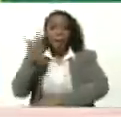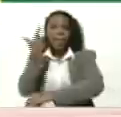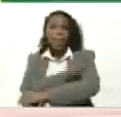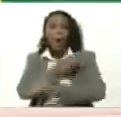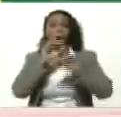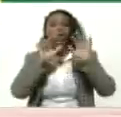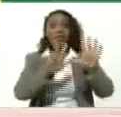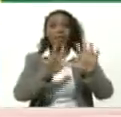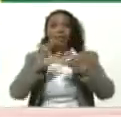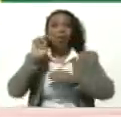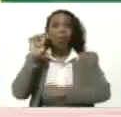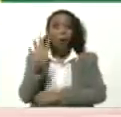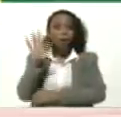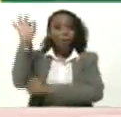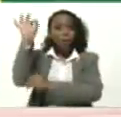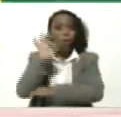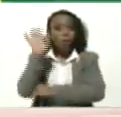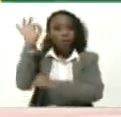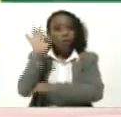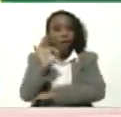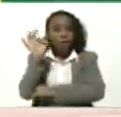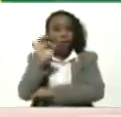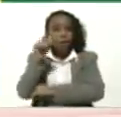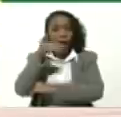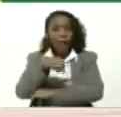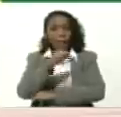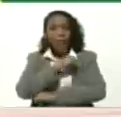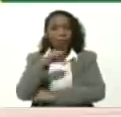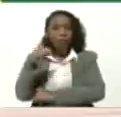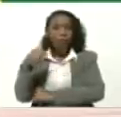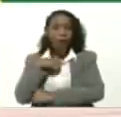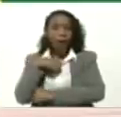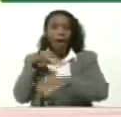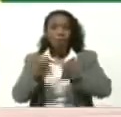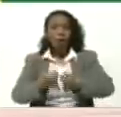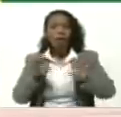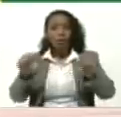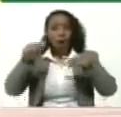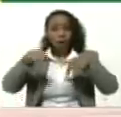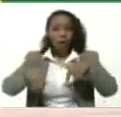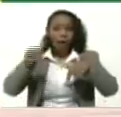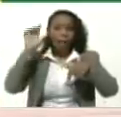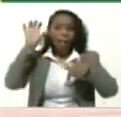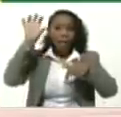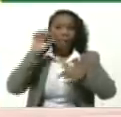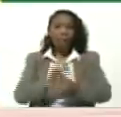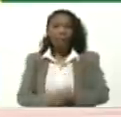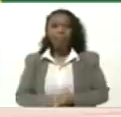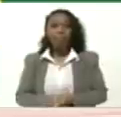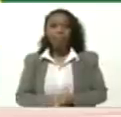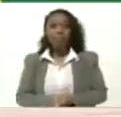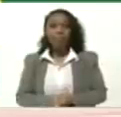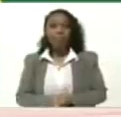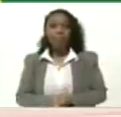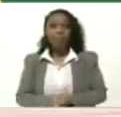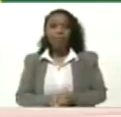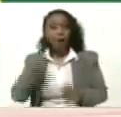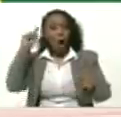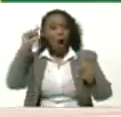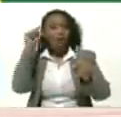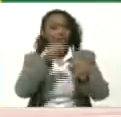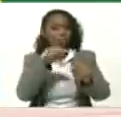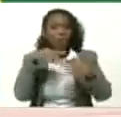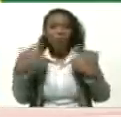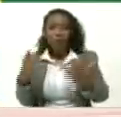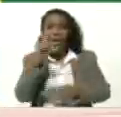84% Del personal Educativo Del país La meta Tiene que ser El